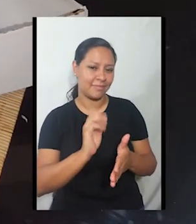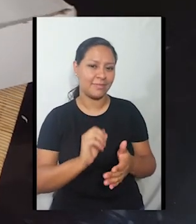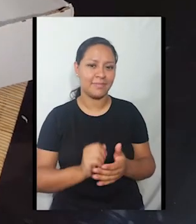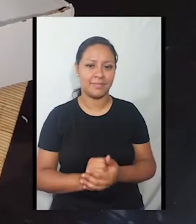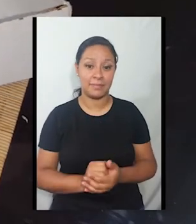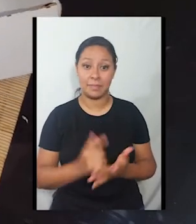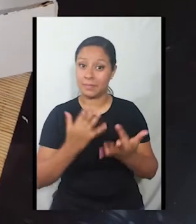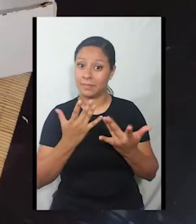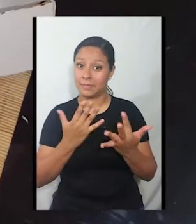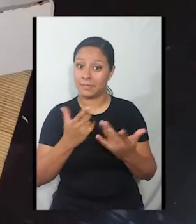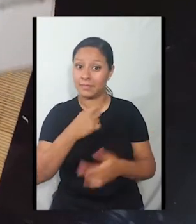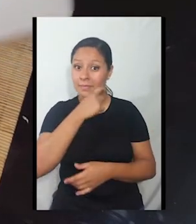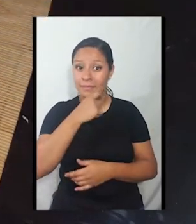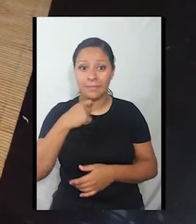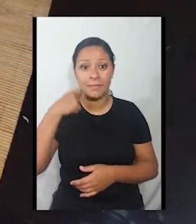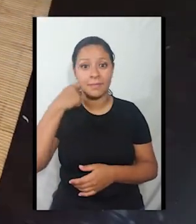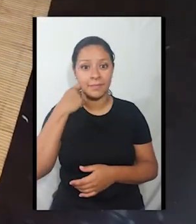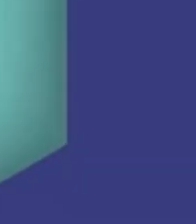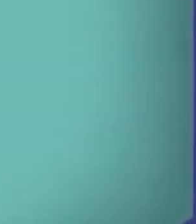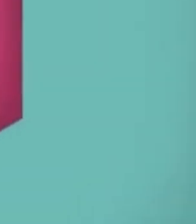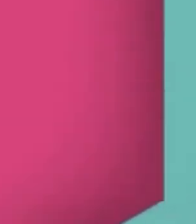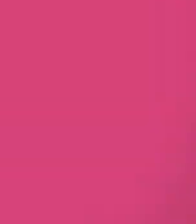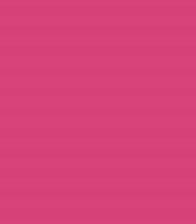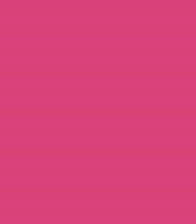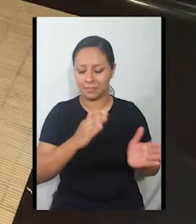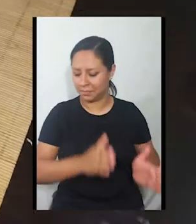vamos a pasar a hacer otras cosas.